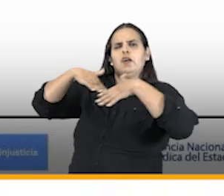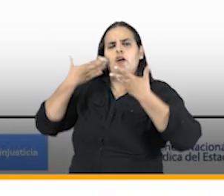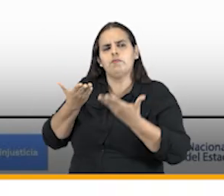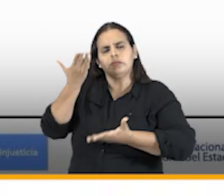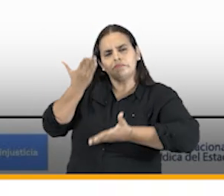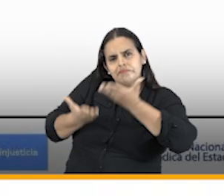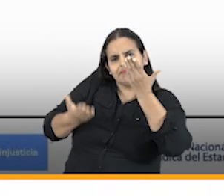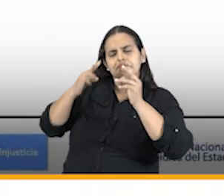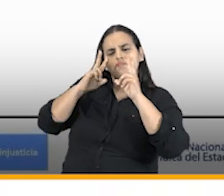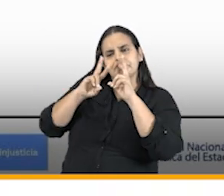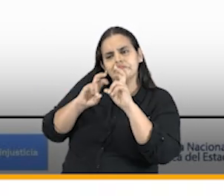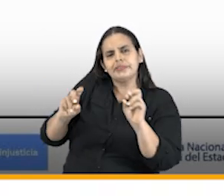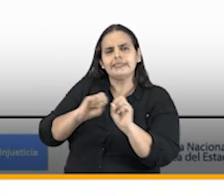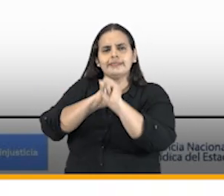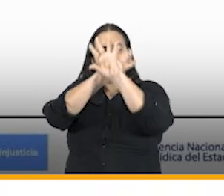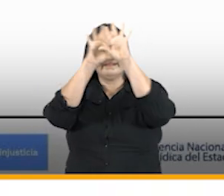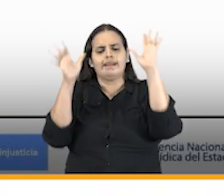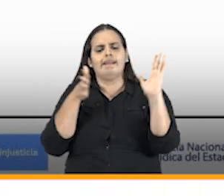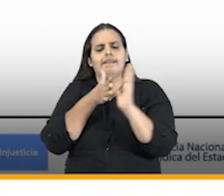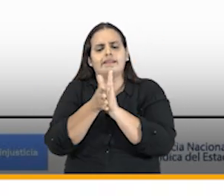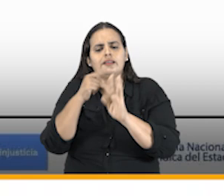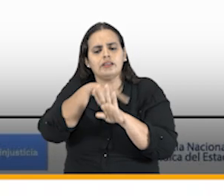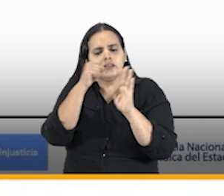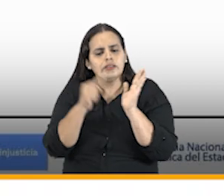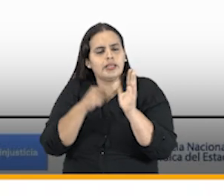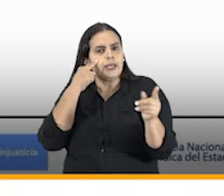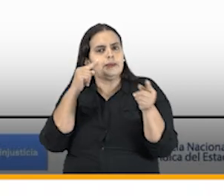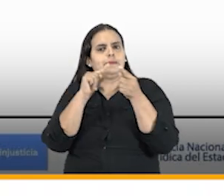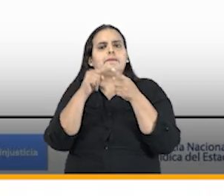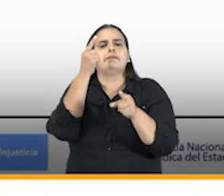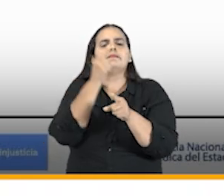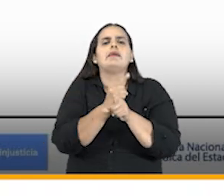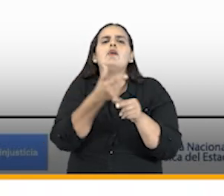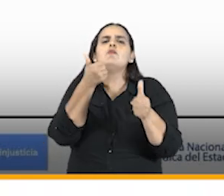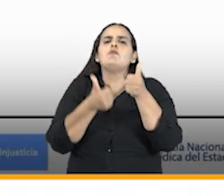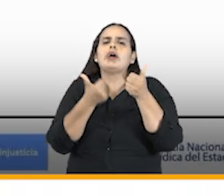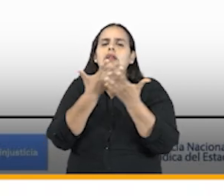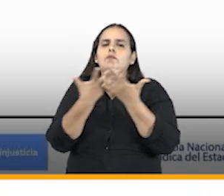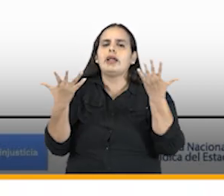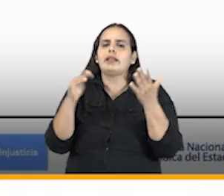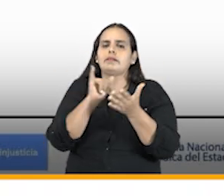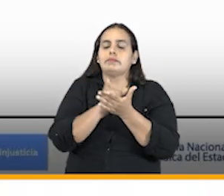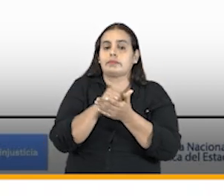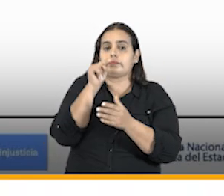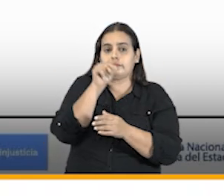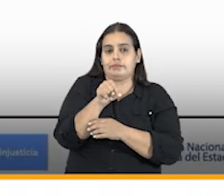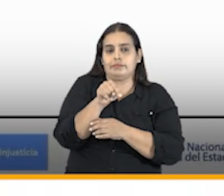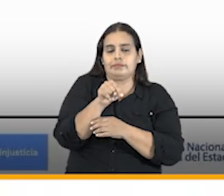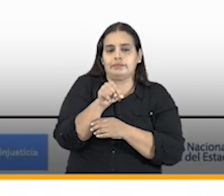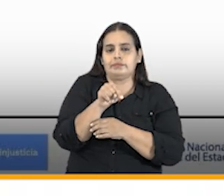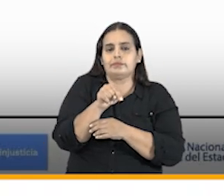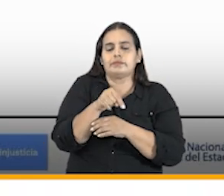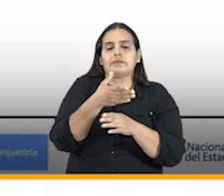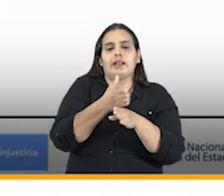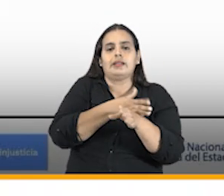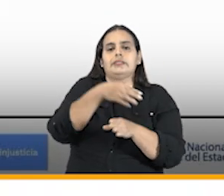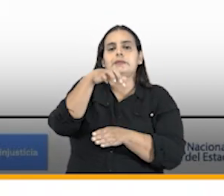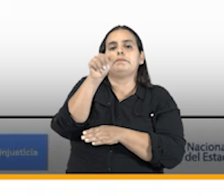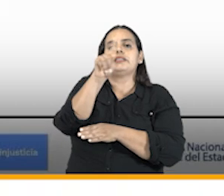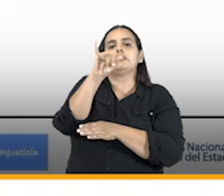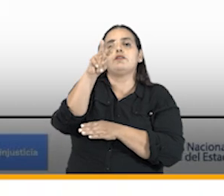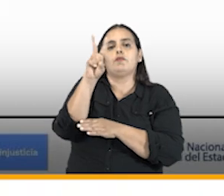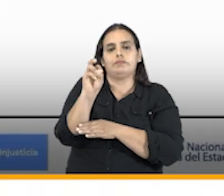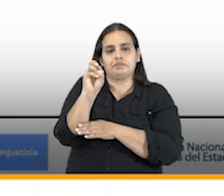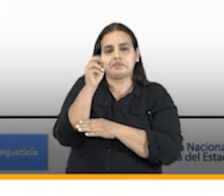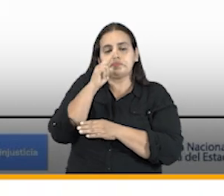para tener claridad sobre aspectos macro como la política como el pasivo contingente de la